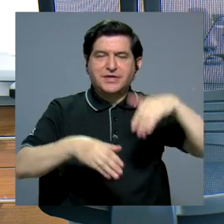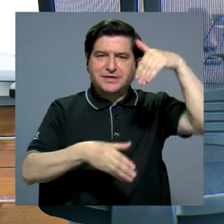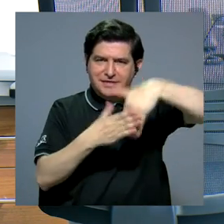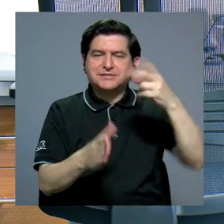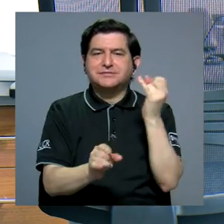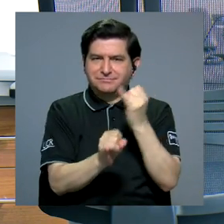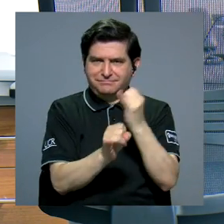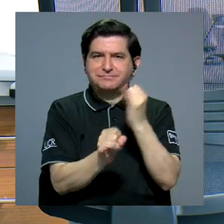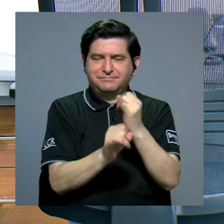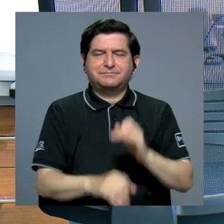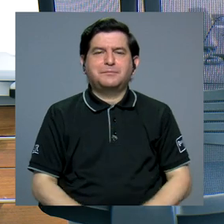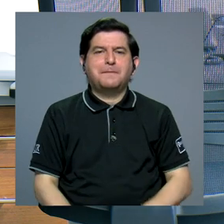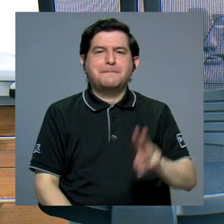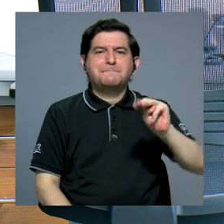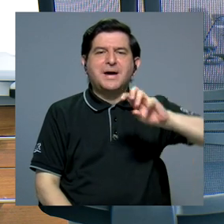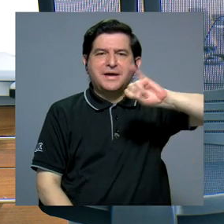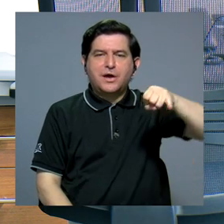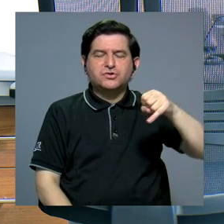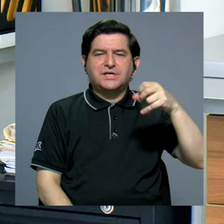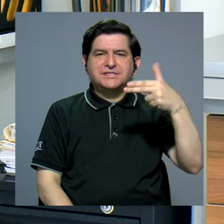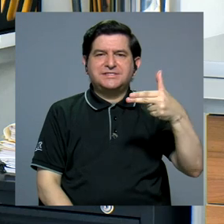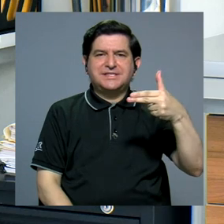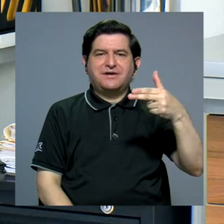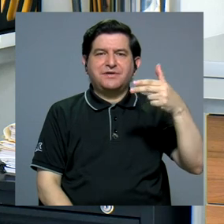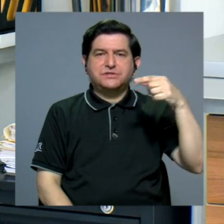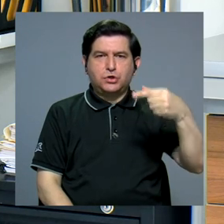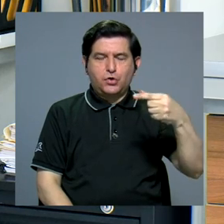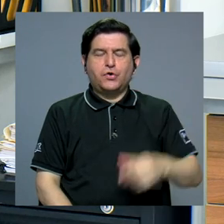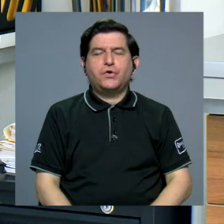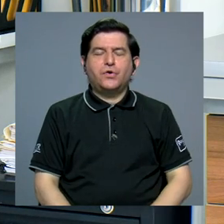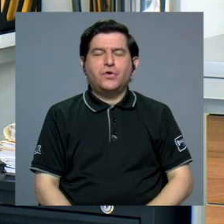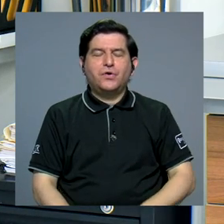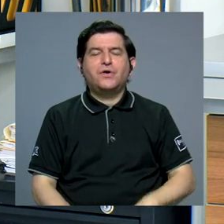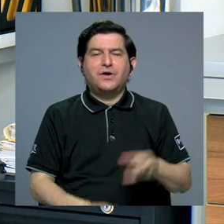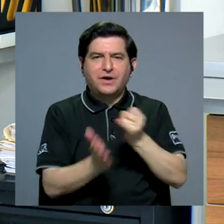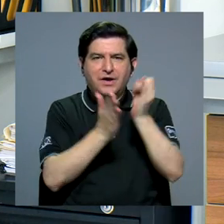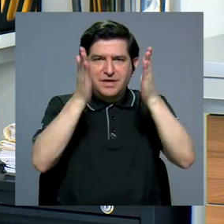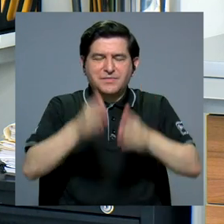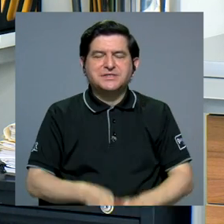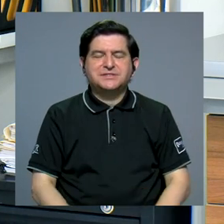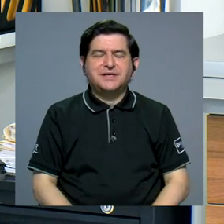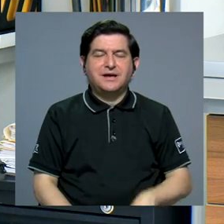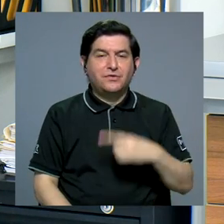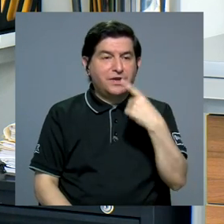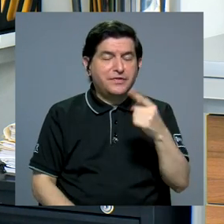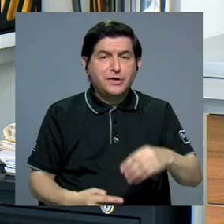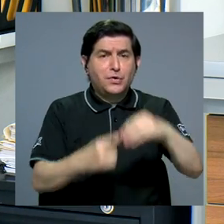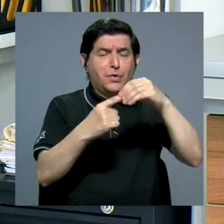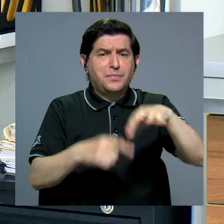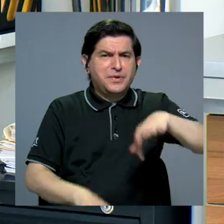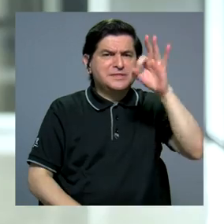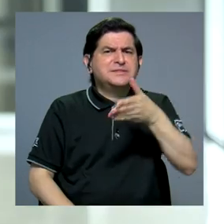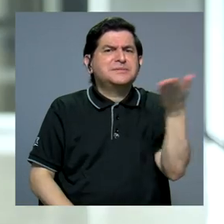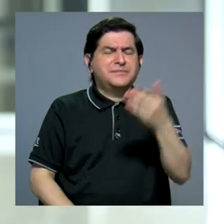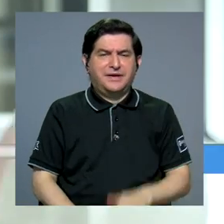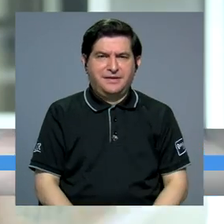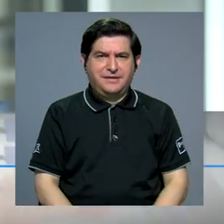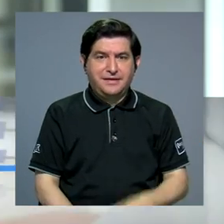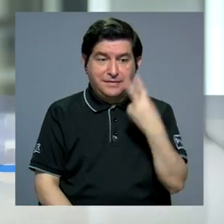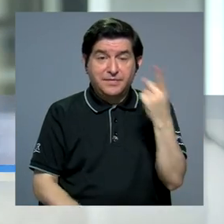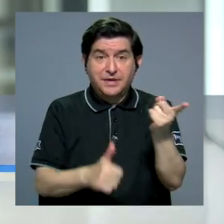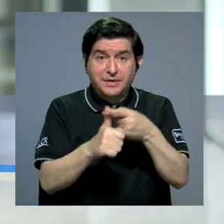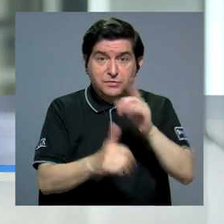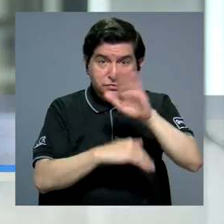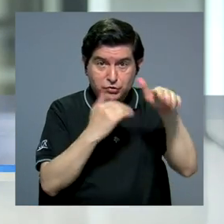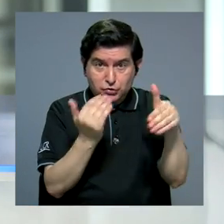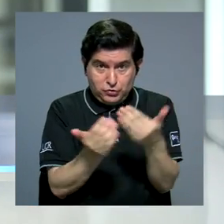de la institución. María José Chávez Gró, investigadora del CIEM, mencionó los principales hallazgos. Vemos que, bueno, en primer